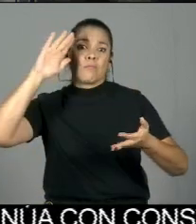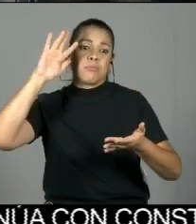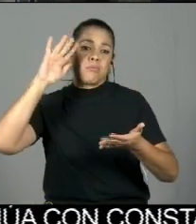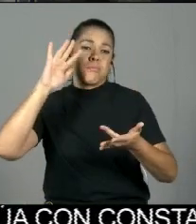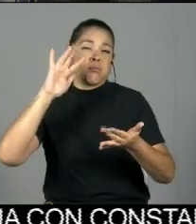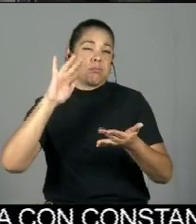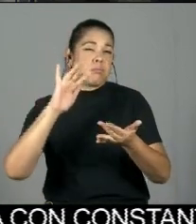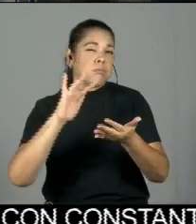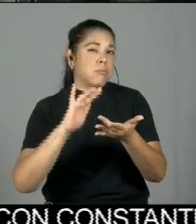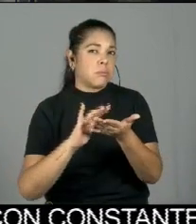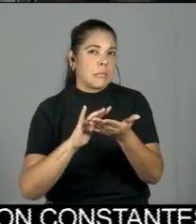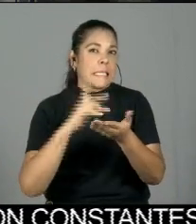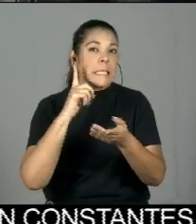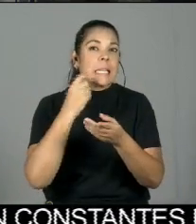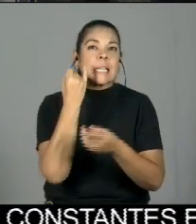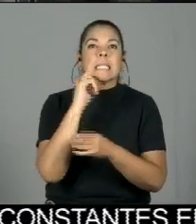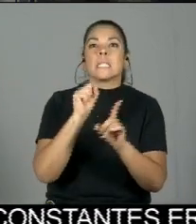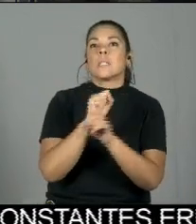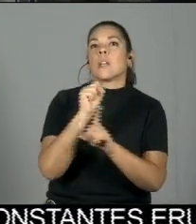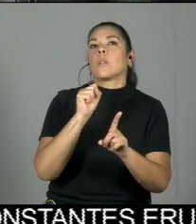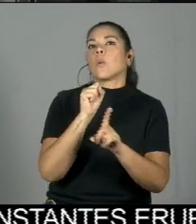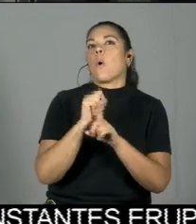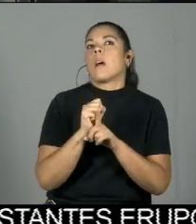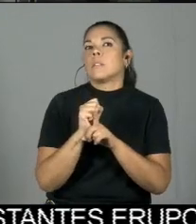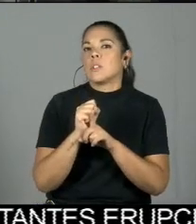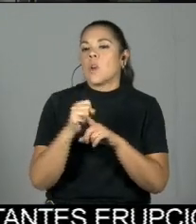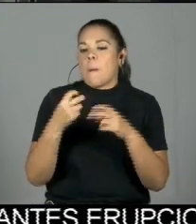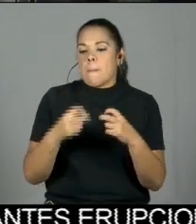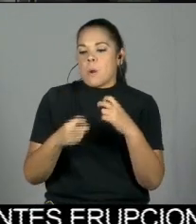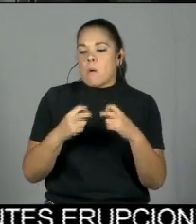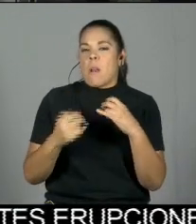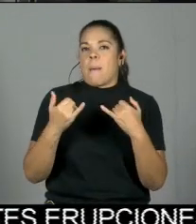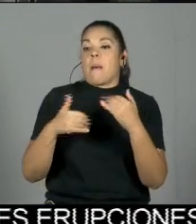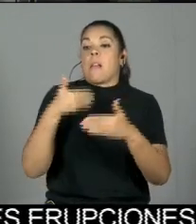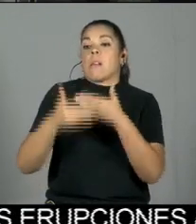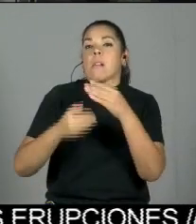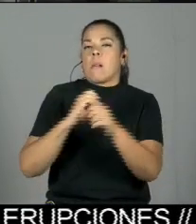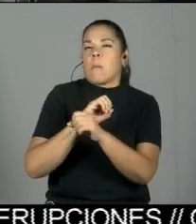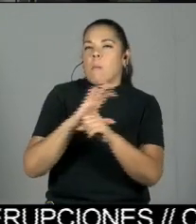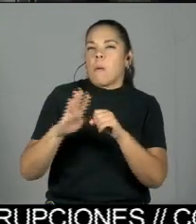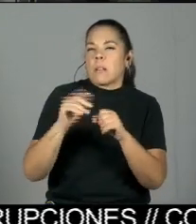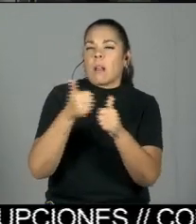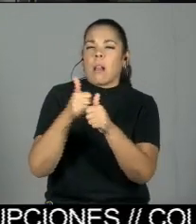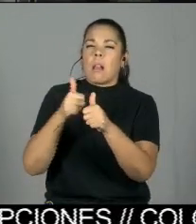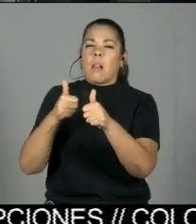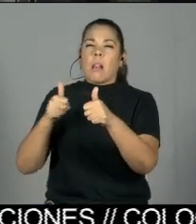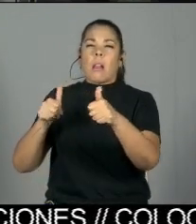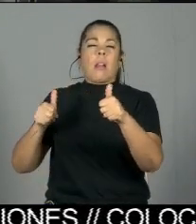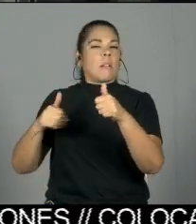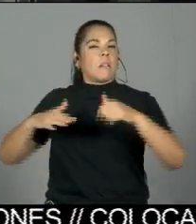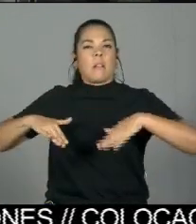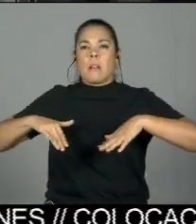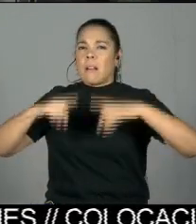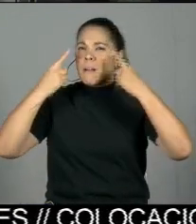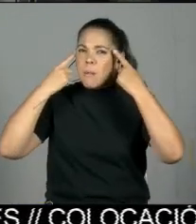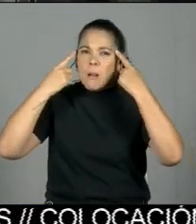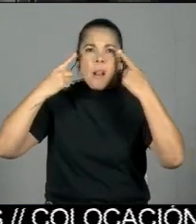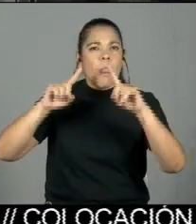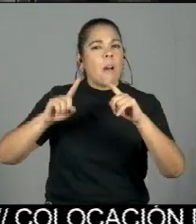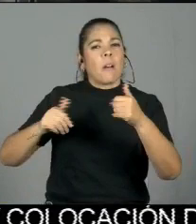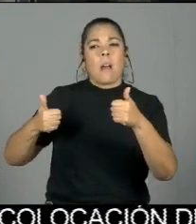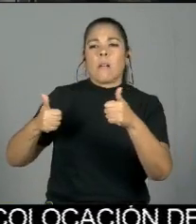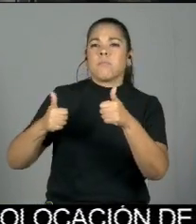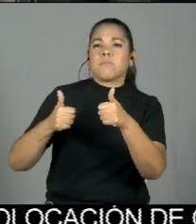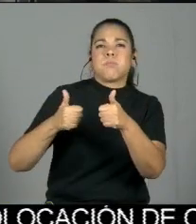problemática que se presenta hoy después de la pandemia y todo el retroceso que se ha dado, no hemos podido nivelar a los compañeros,